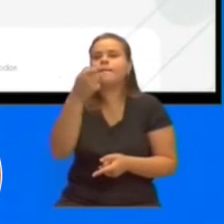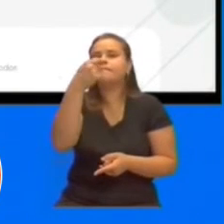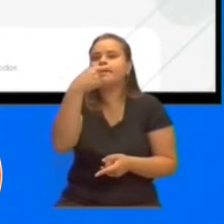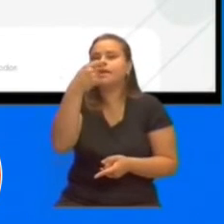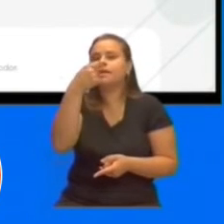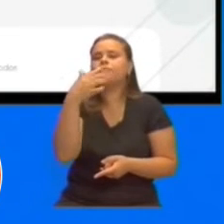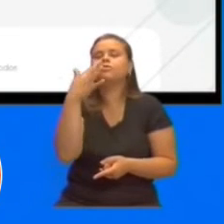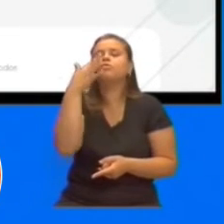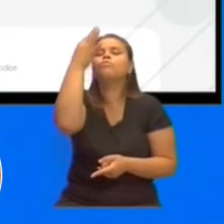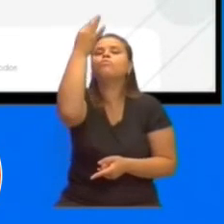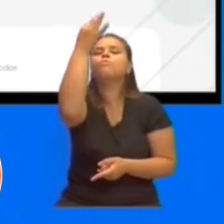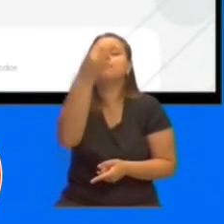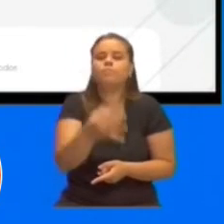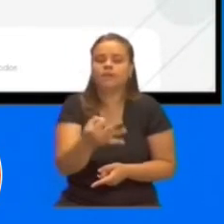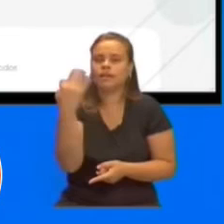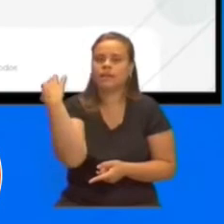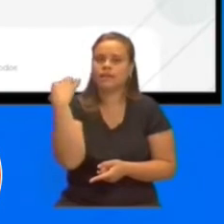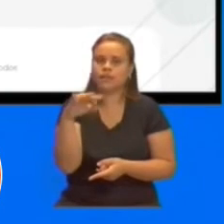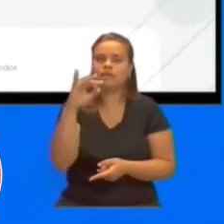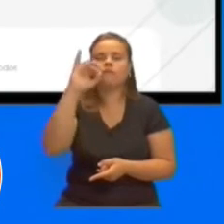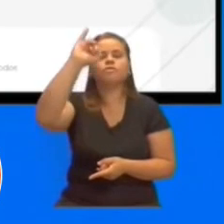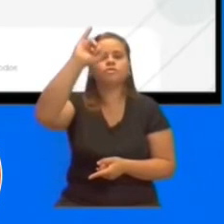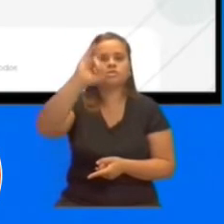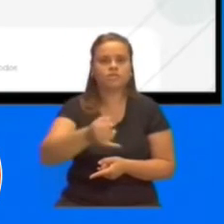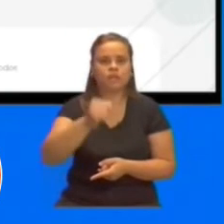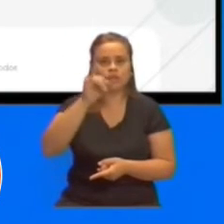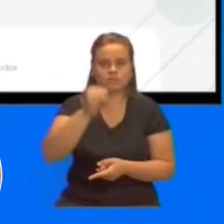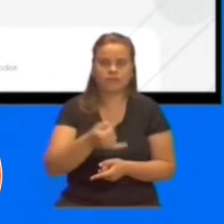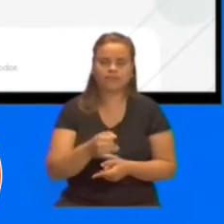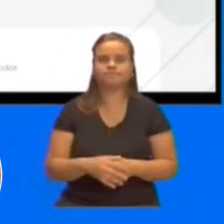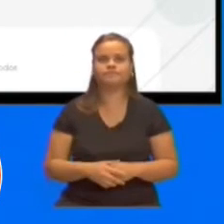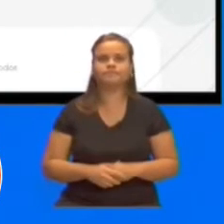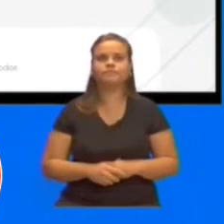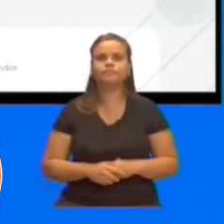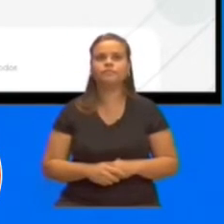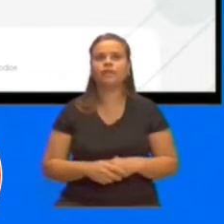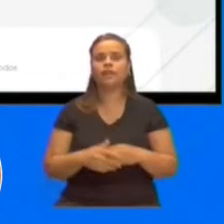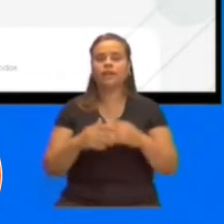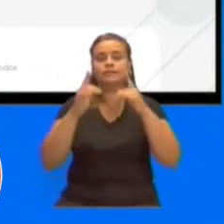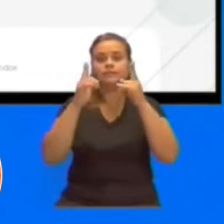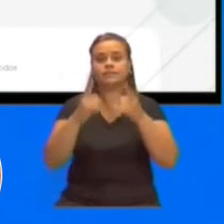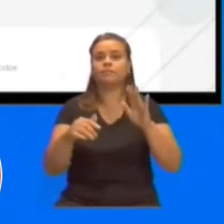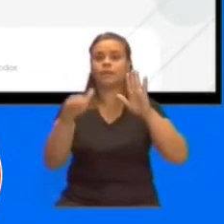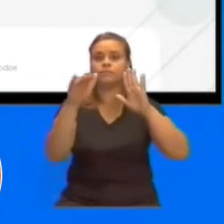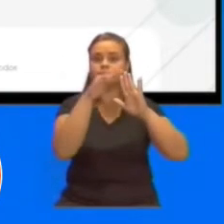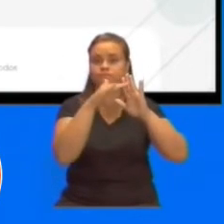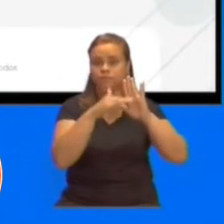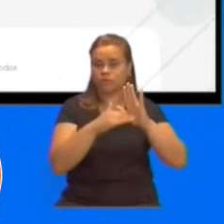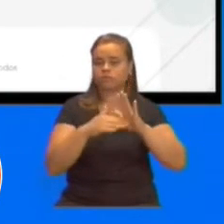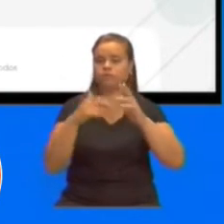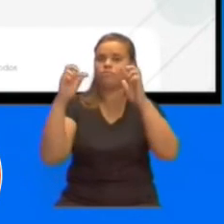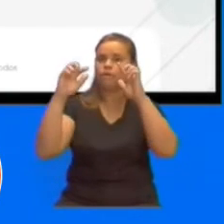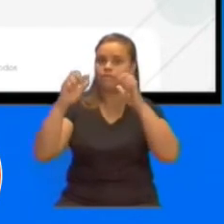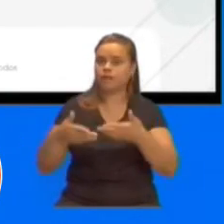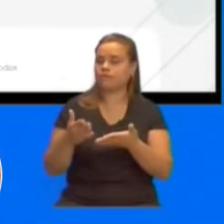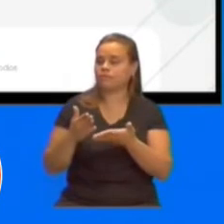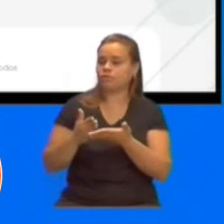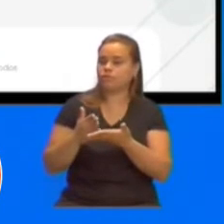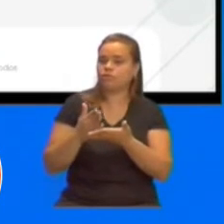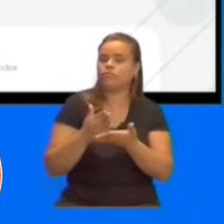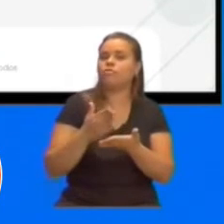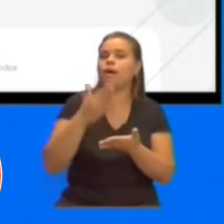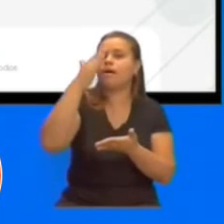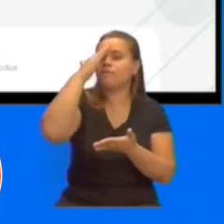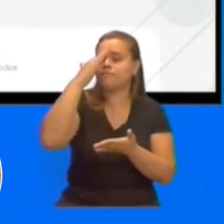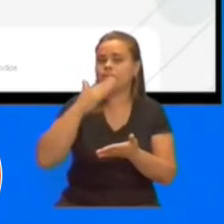medicamentos en el transcurso de este mes de noviembre. Y obviamente, el plan de suministro tiene que ver con el mes de marzo y